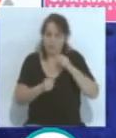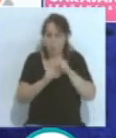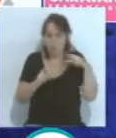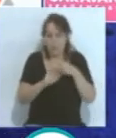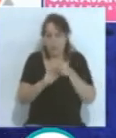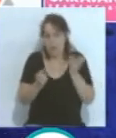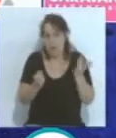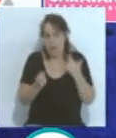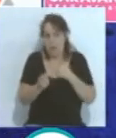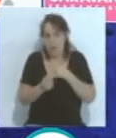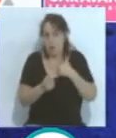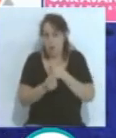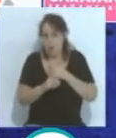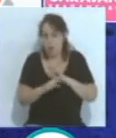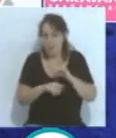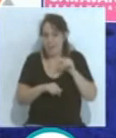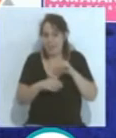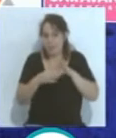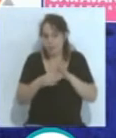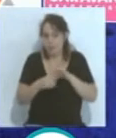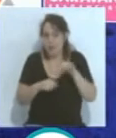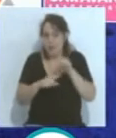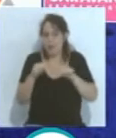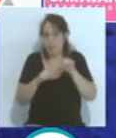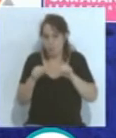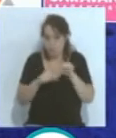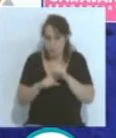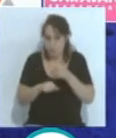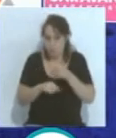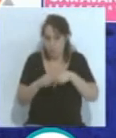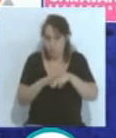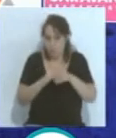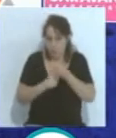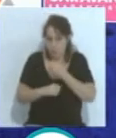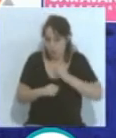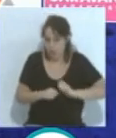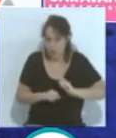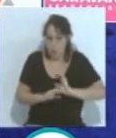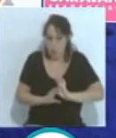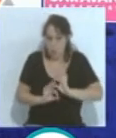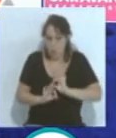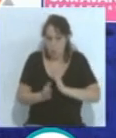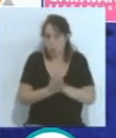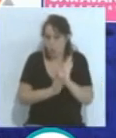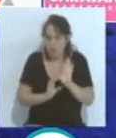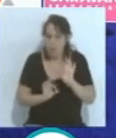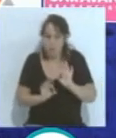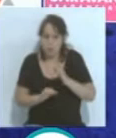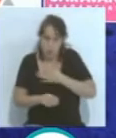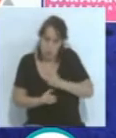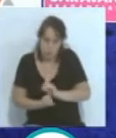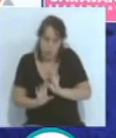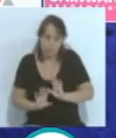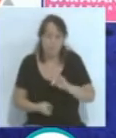profesional y respecto a lo que le ocurriendo a Zaragoza, y está muy lejos de mi intención. Primero voy a